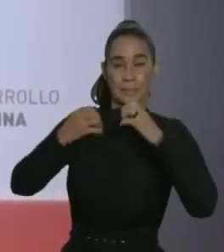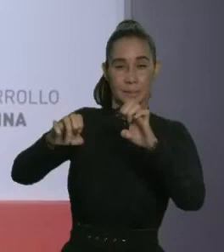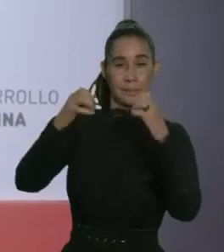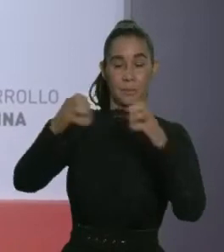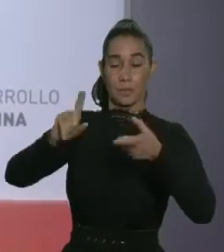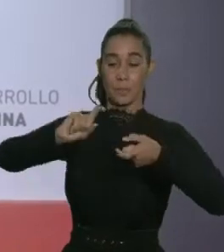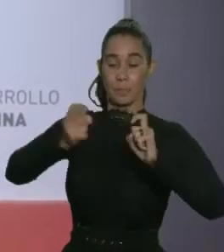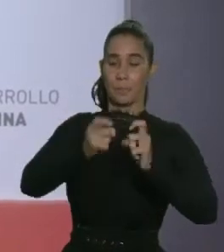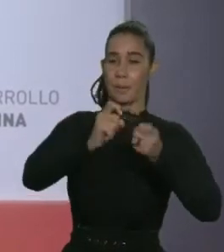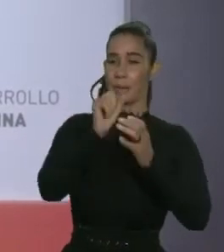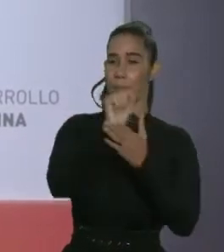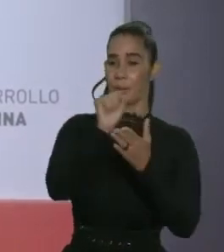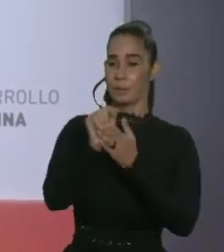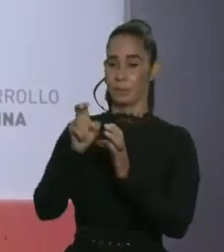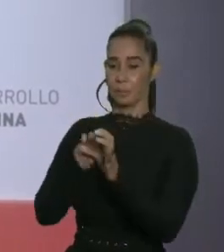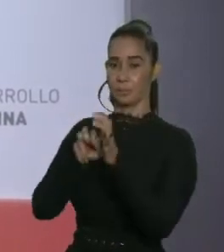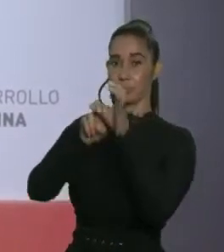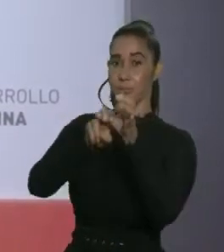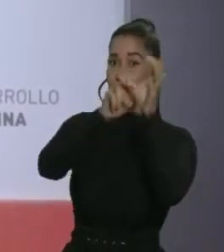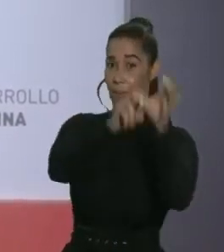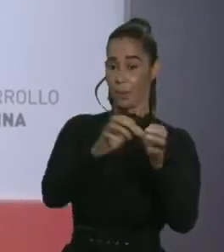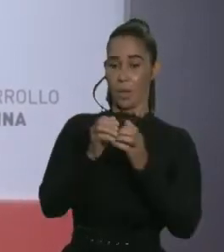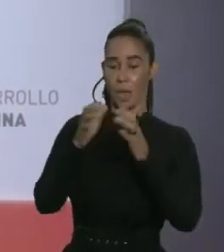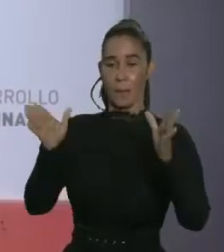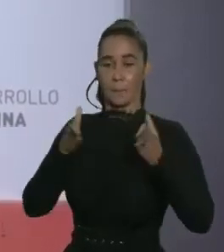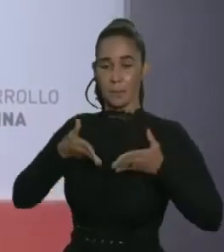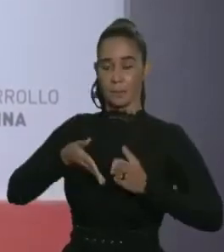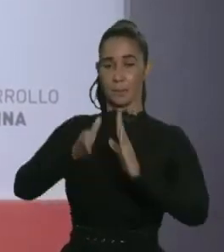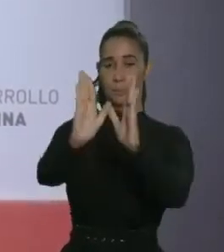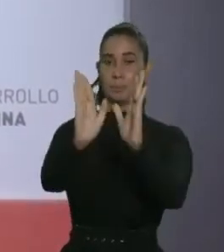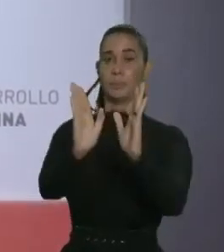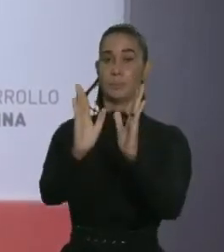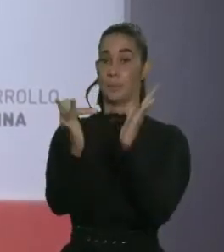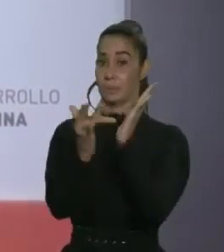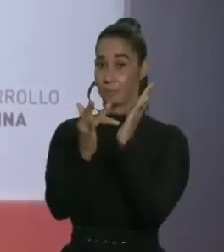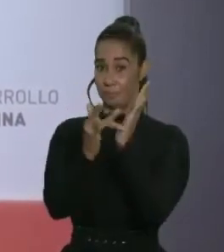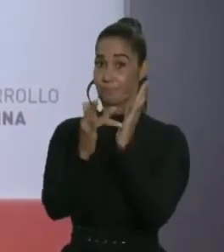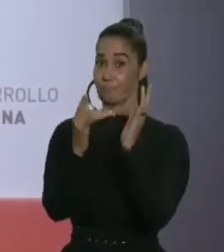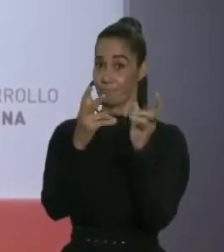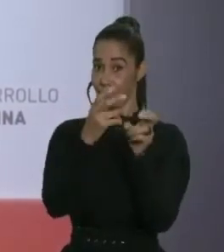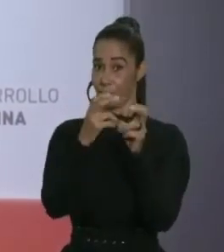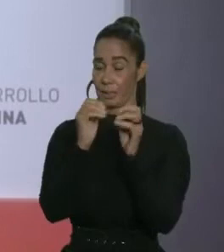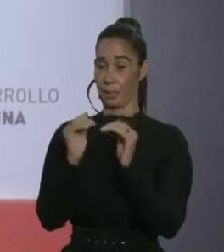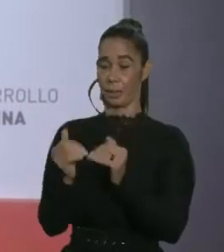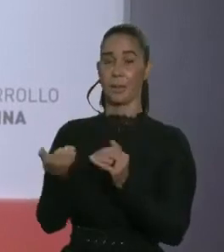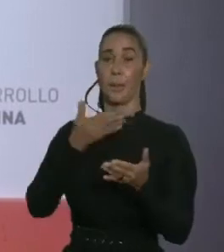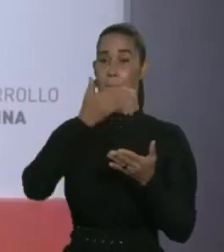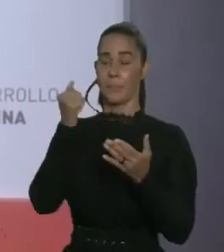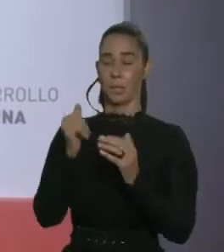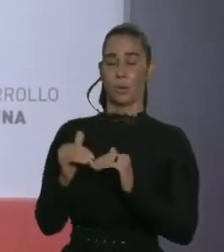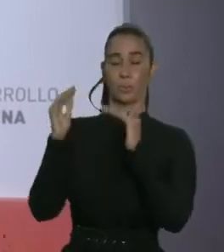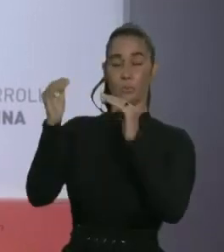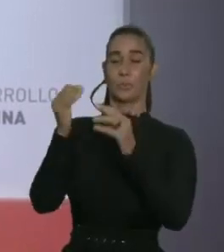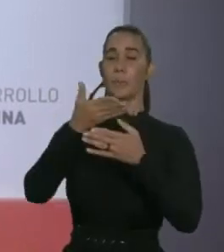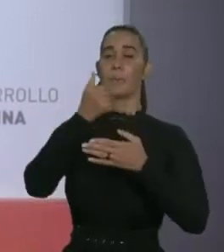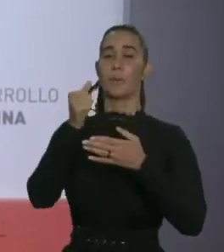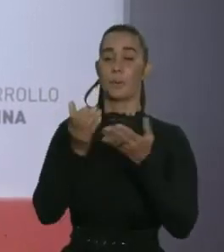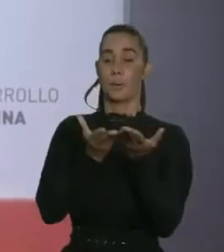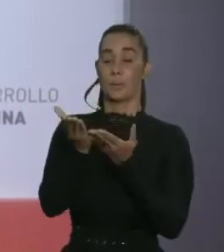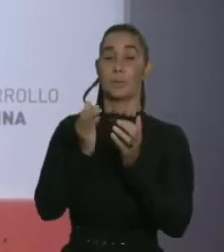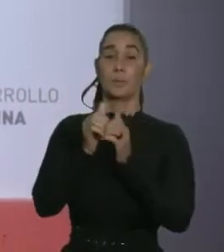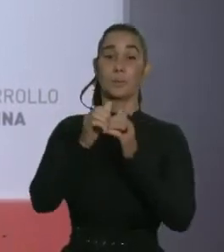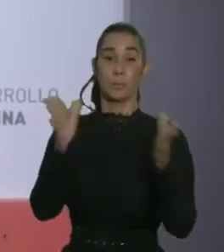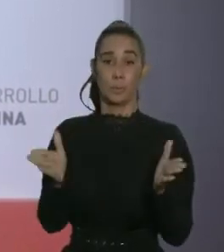para modernizar los sistemas de transporte, ampliar el acceso a Internet de alta velocidad y mejorar los servicios